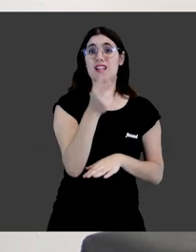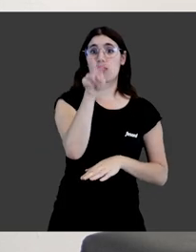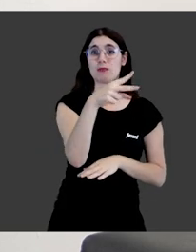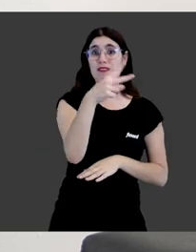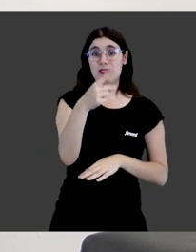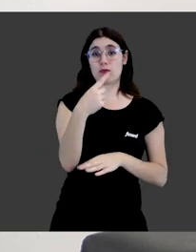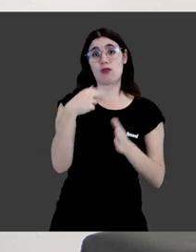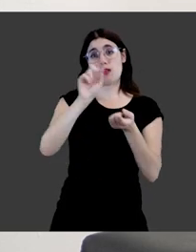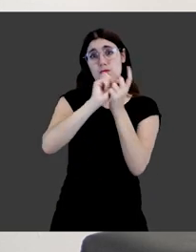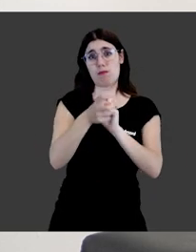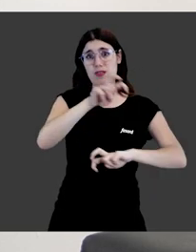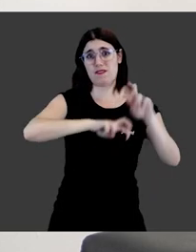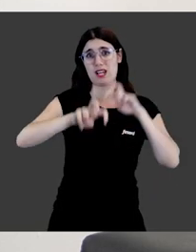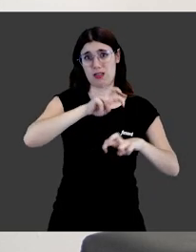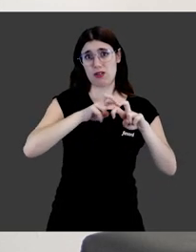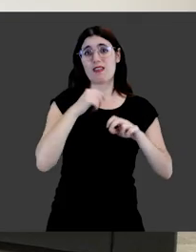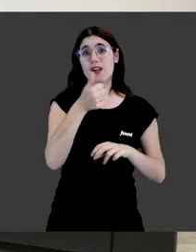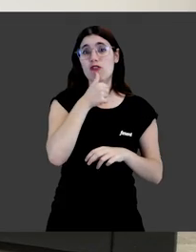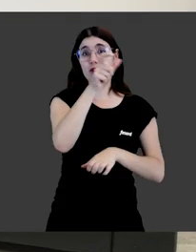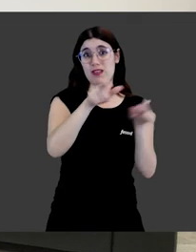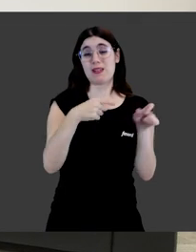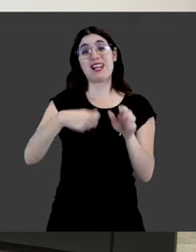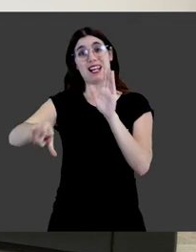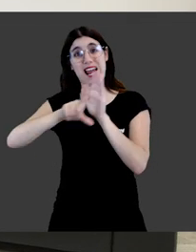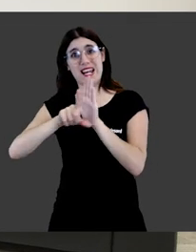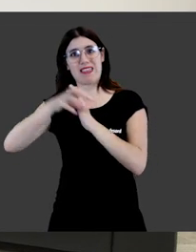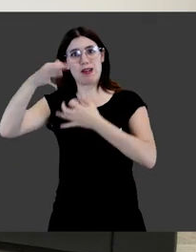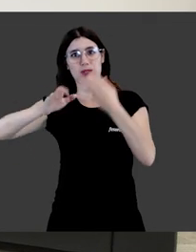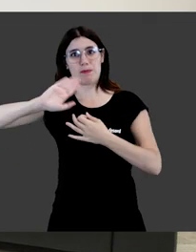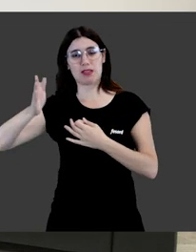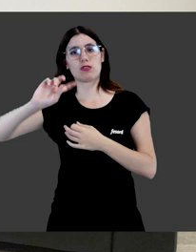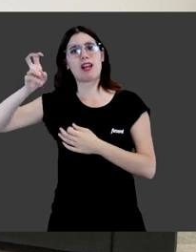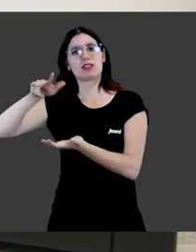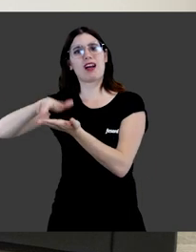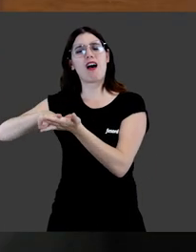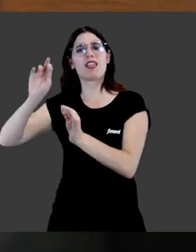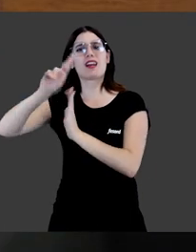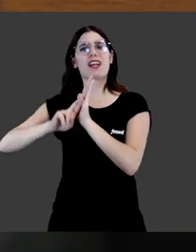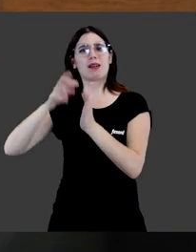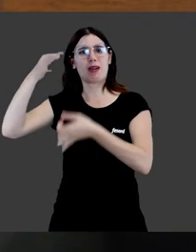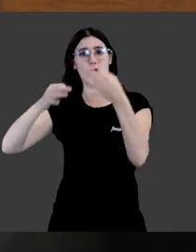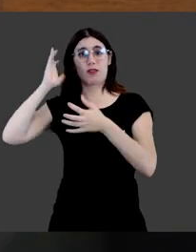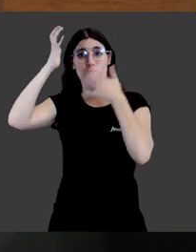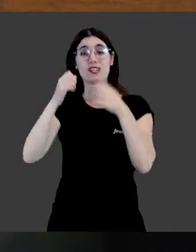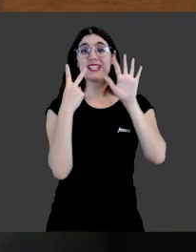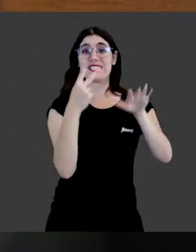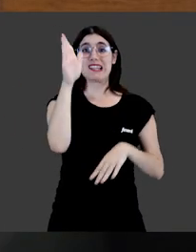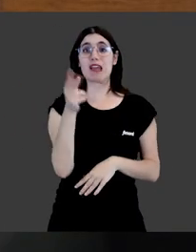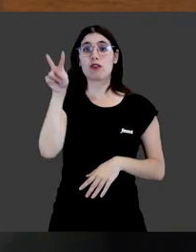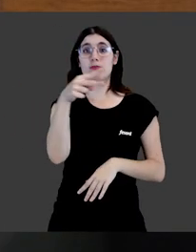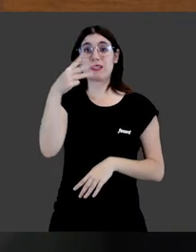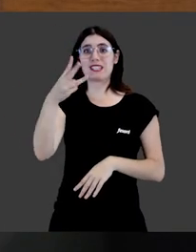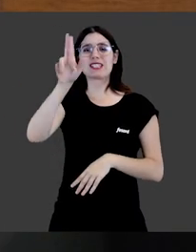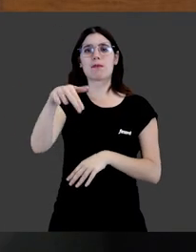17-2021 de modificación del Código Civil, la Ley de Enjuiciamiento Civil y la Ley Hipotecaria sobre Régimen Jurídico de los Animales y con la Ley